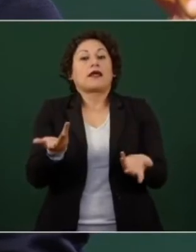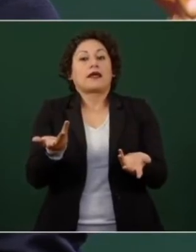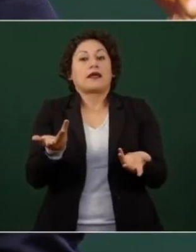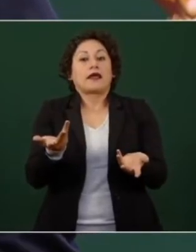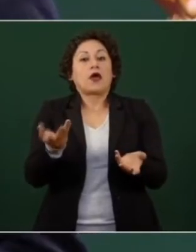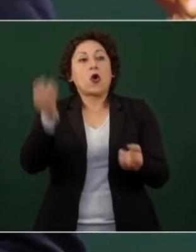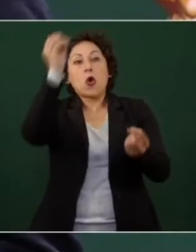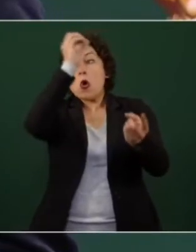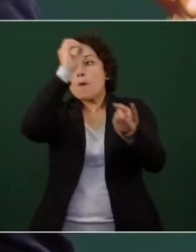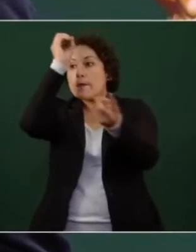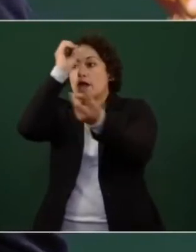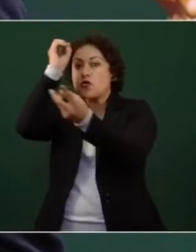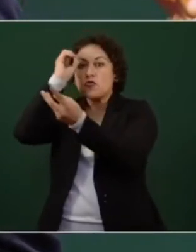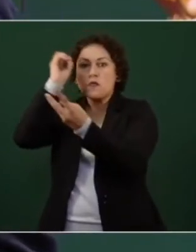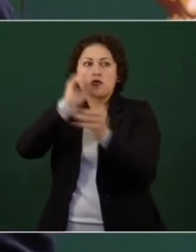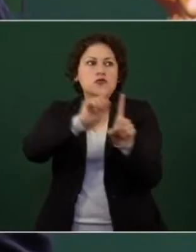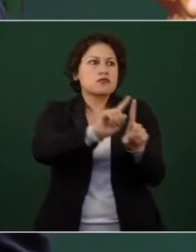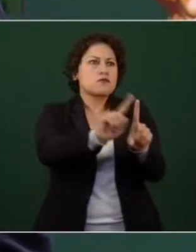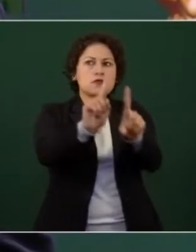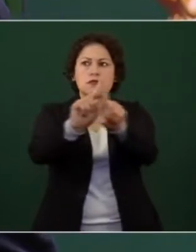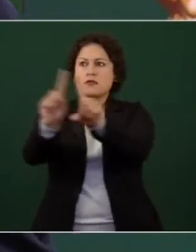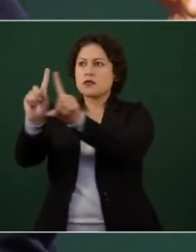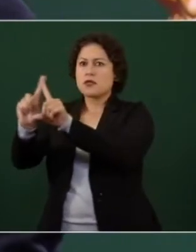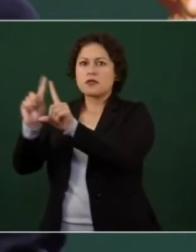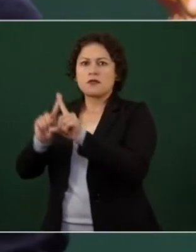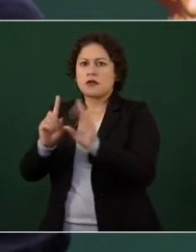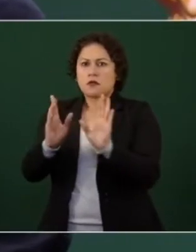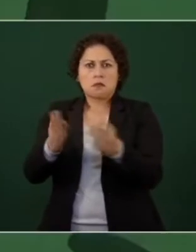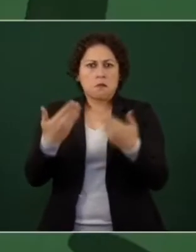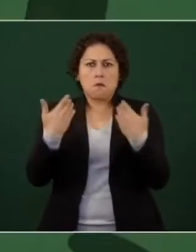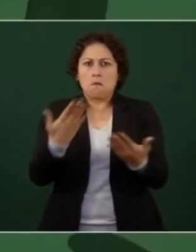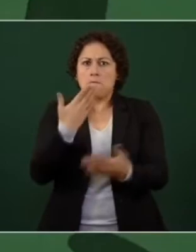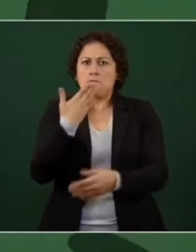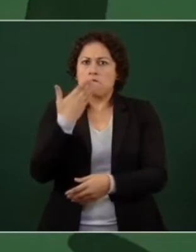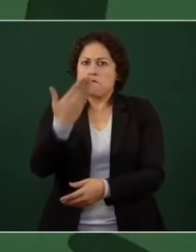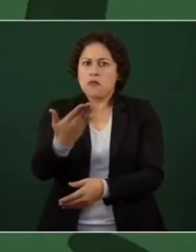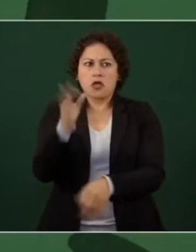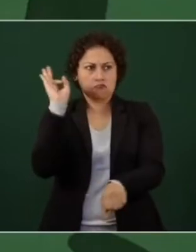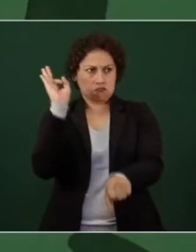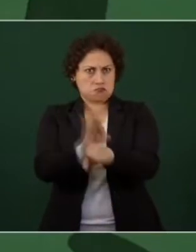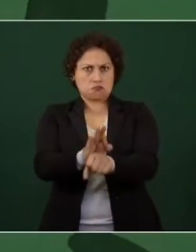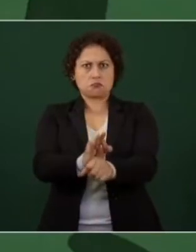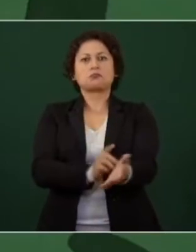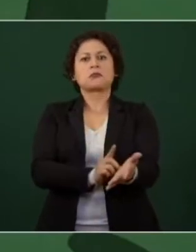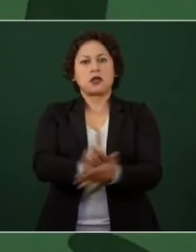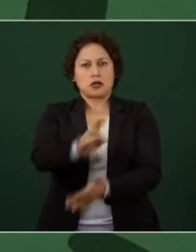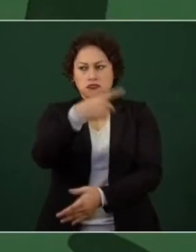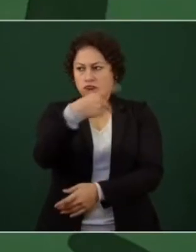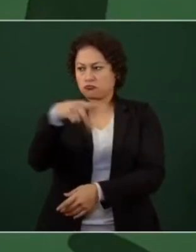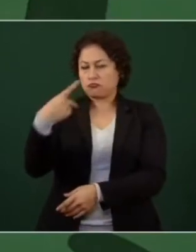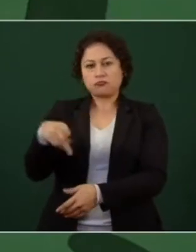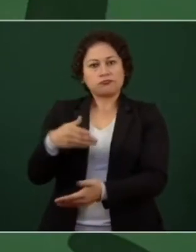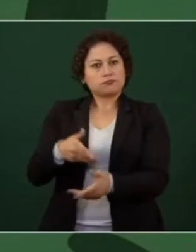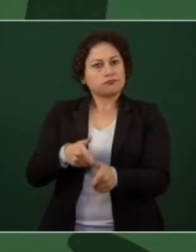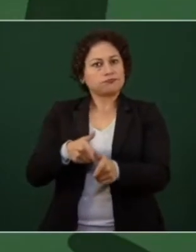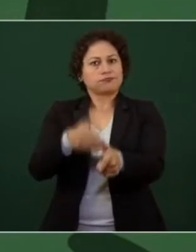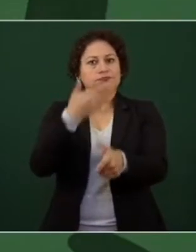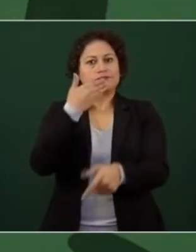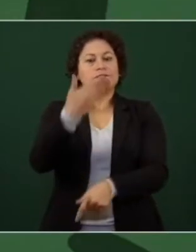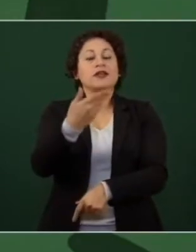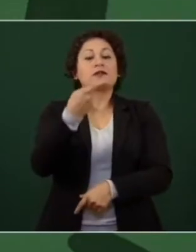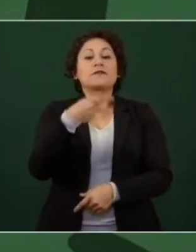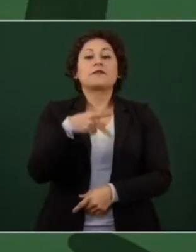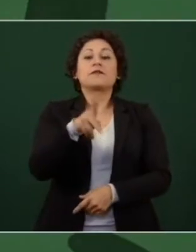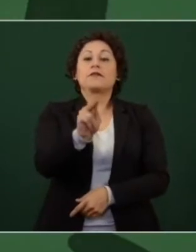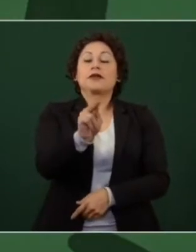se tiene que garantizar el derecho a disentir pero ya dar un paso